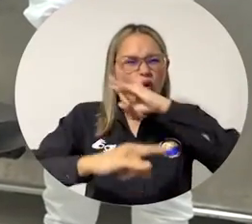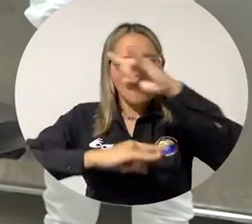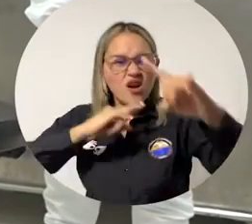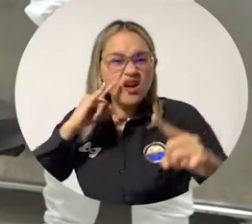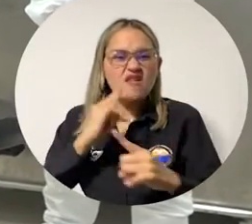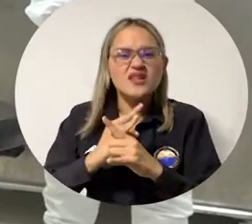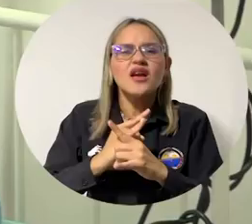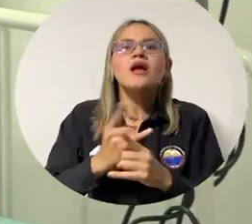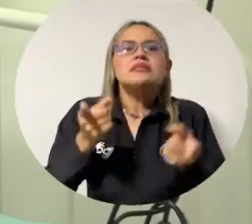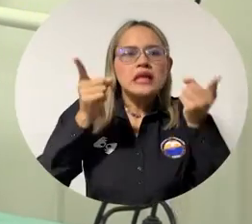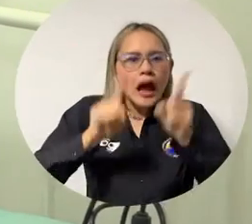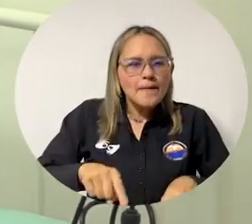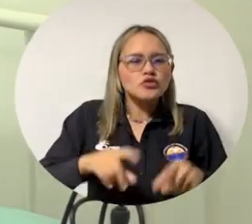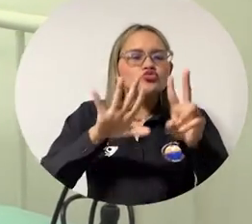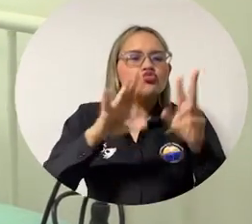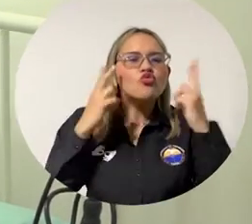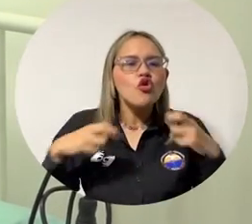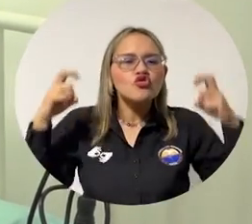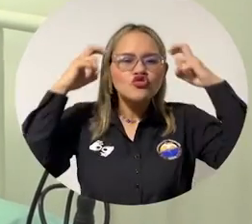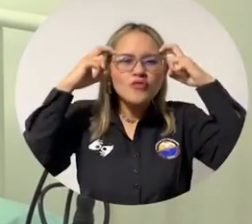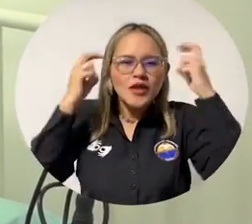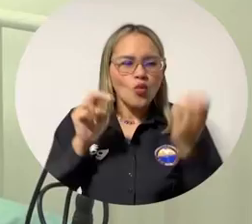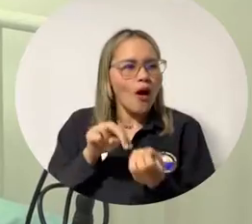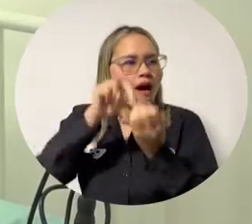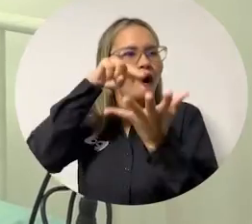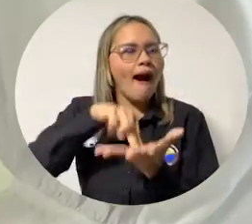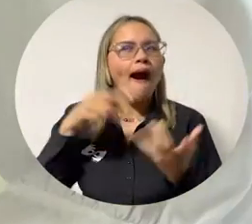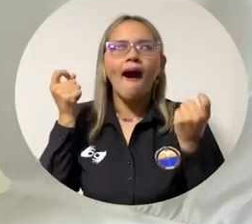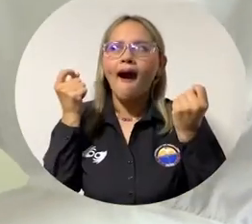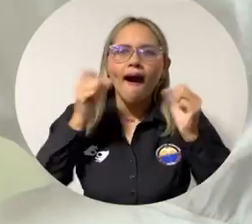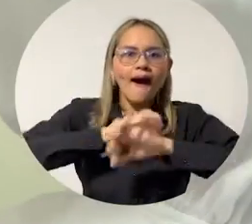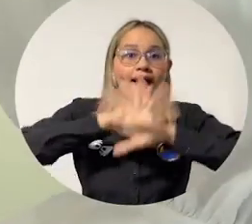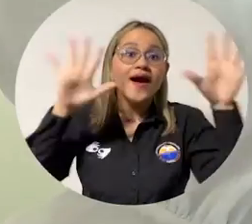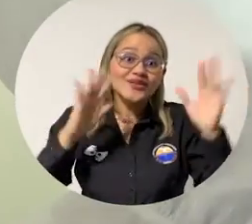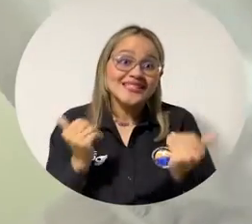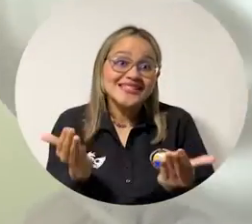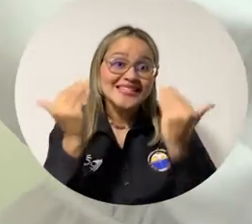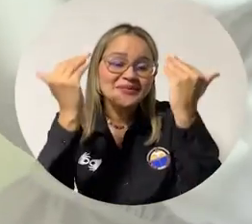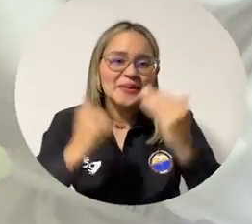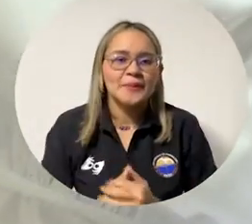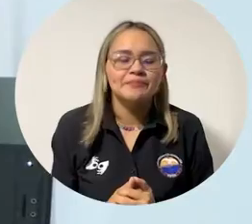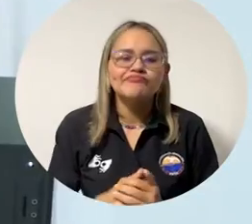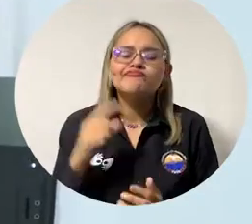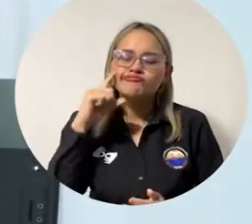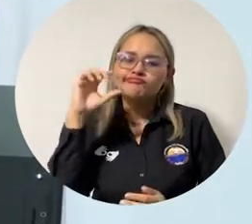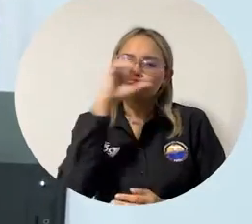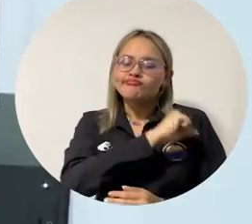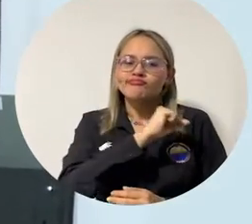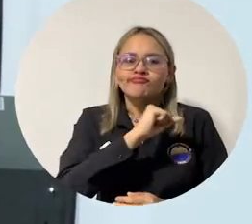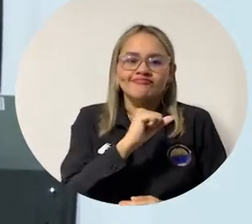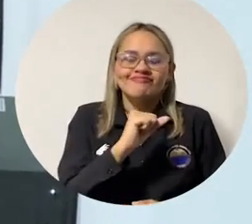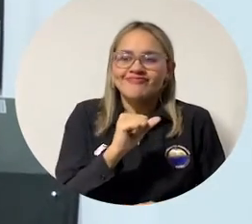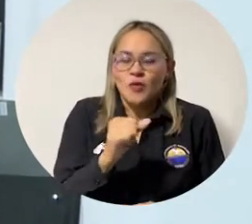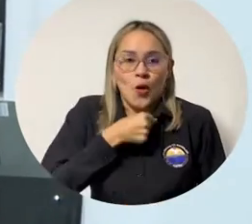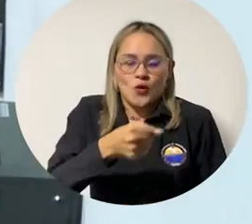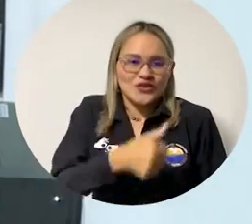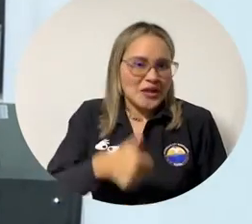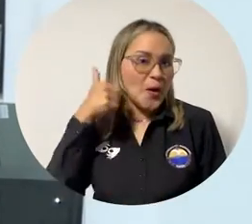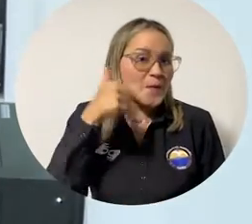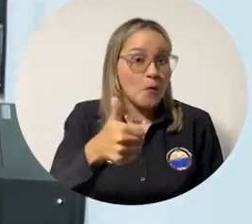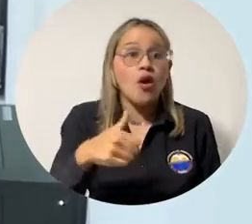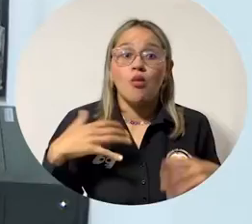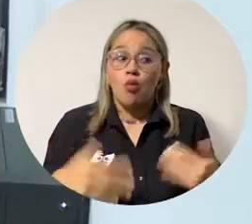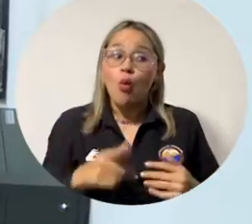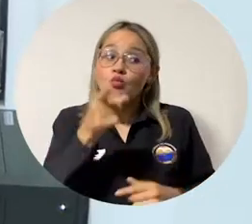conocimiento situado, conocimiento contextualizado. Indudablemente, esto es una gran noticia. Hay que resaltar la labor y el liderazgo